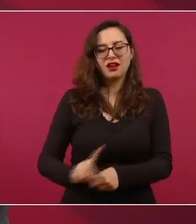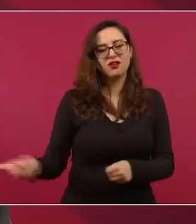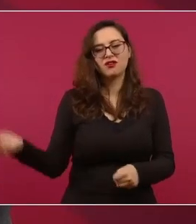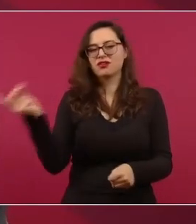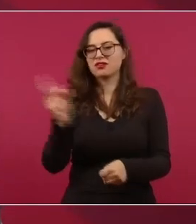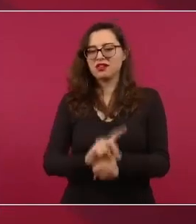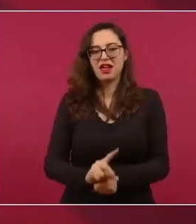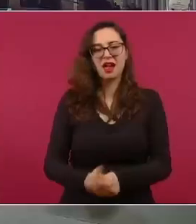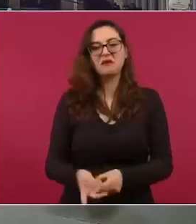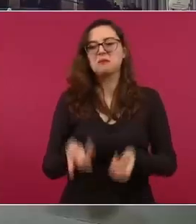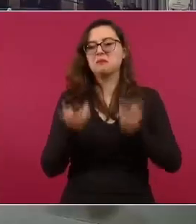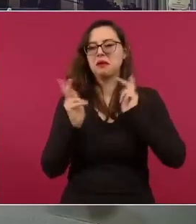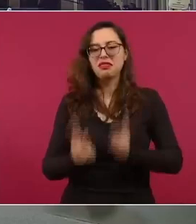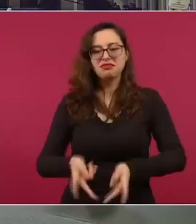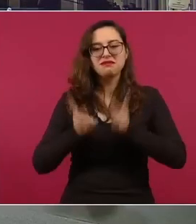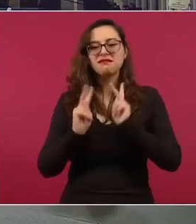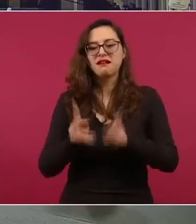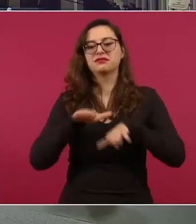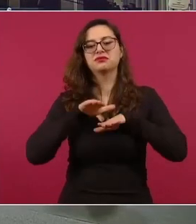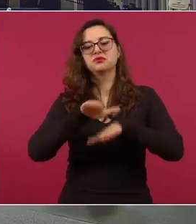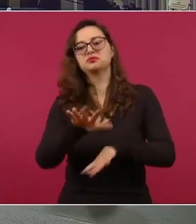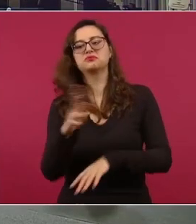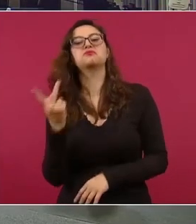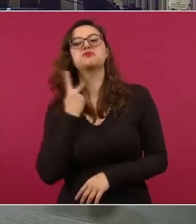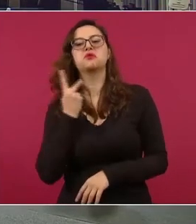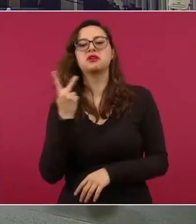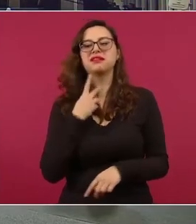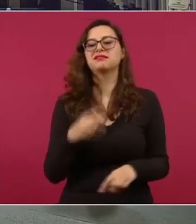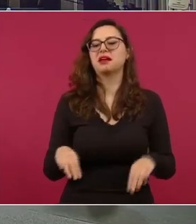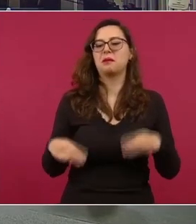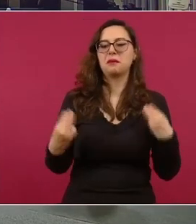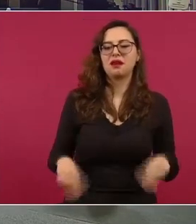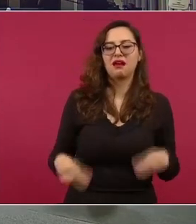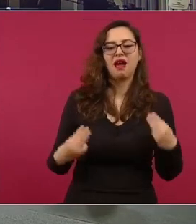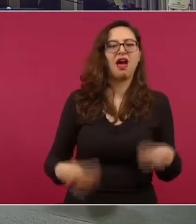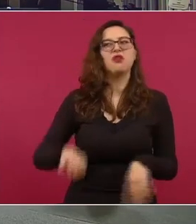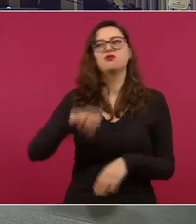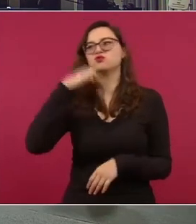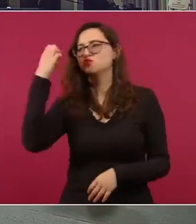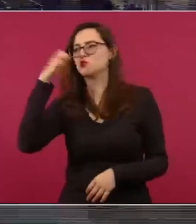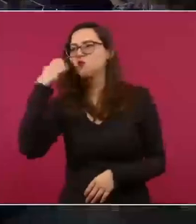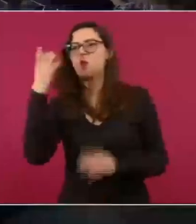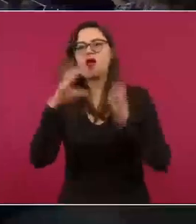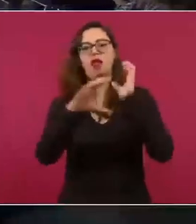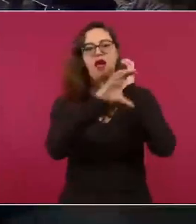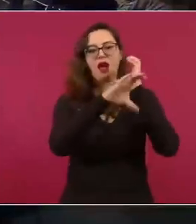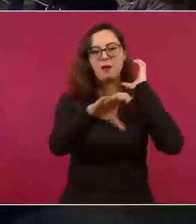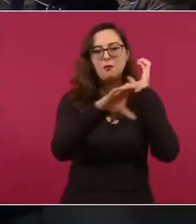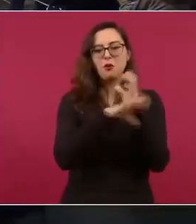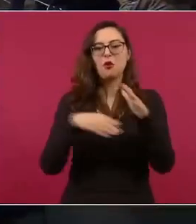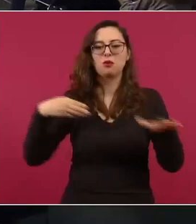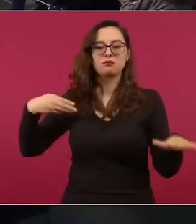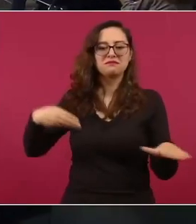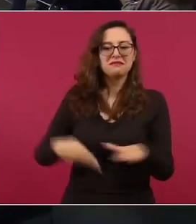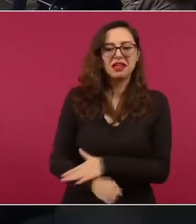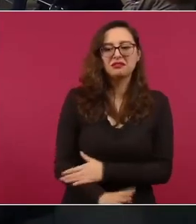en el mercado, en la escuela, en los camiones, en el metro,